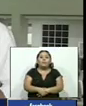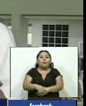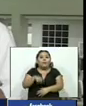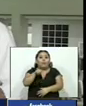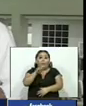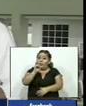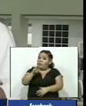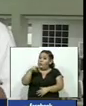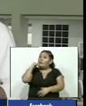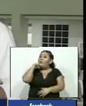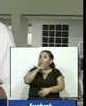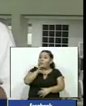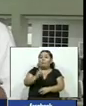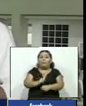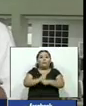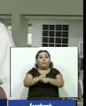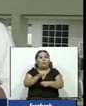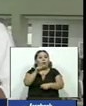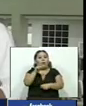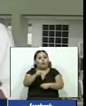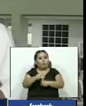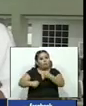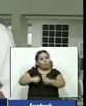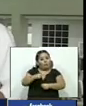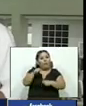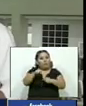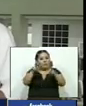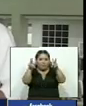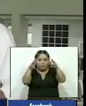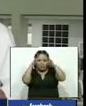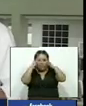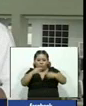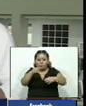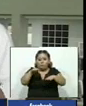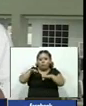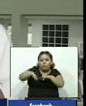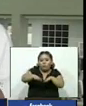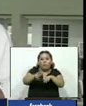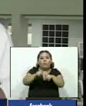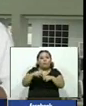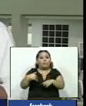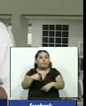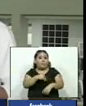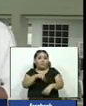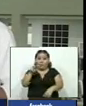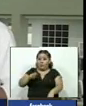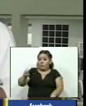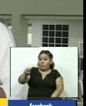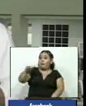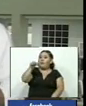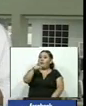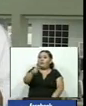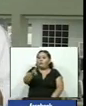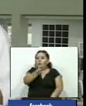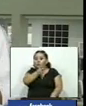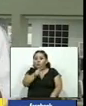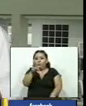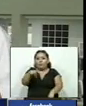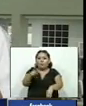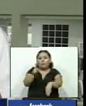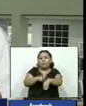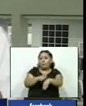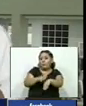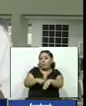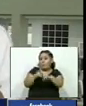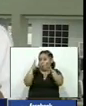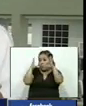aseguró el mandatario que este deporte lo seguirá potenciando a través del Ministerio de Turismo esta es la información que les tengo hasta esta hora